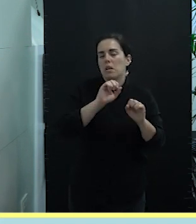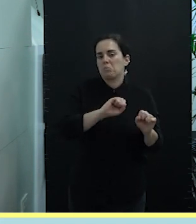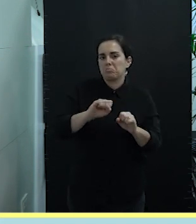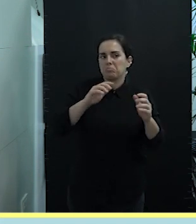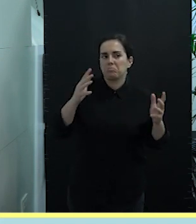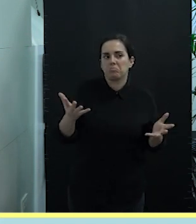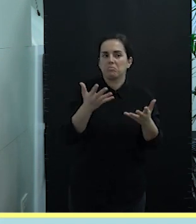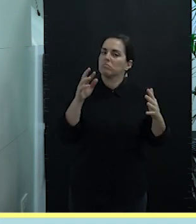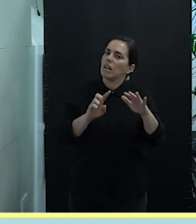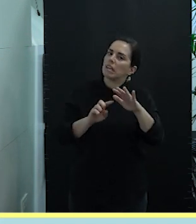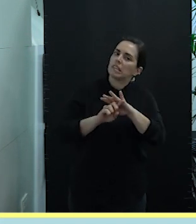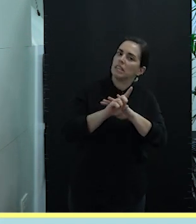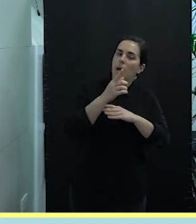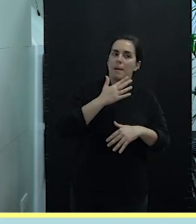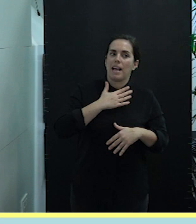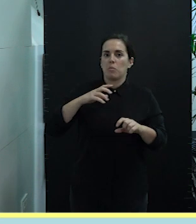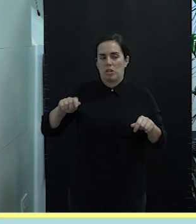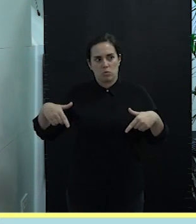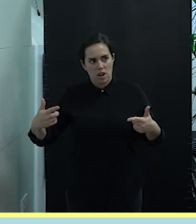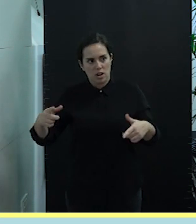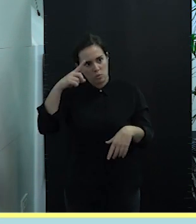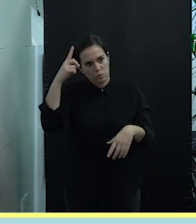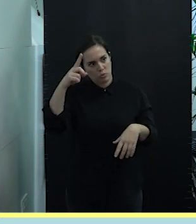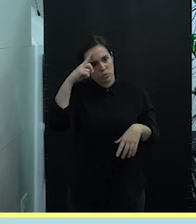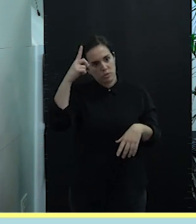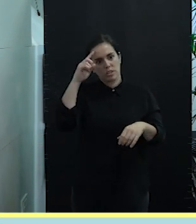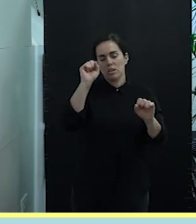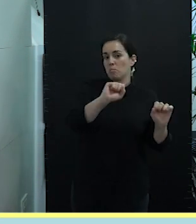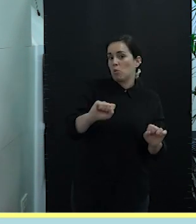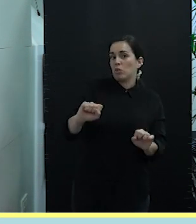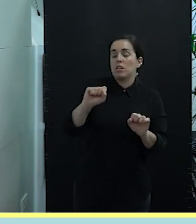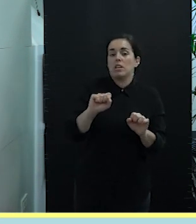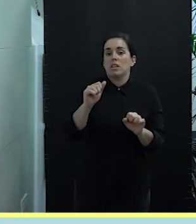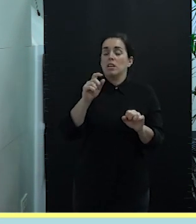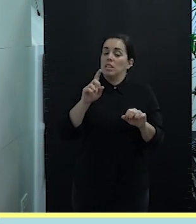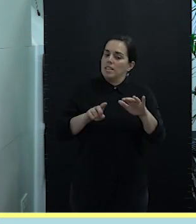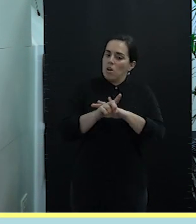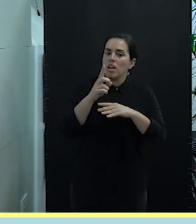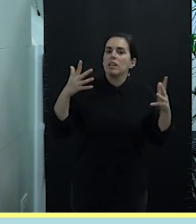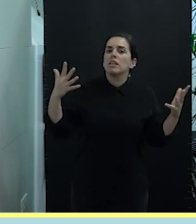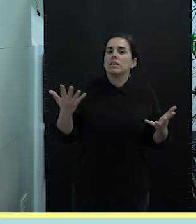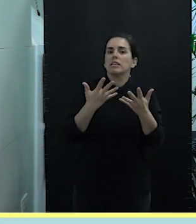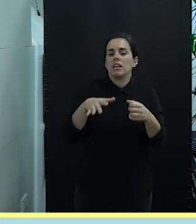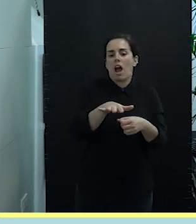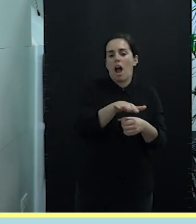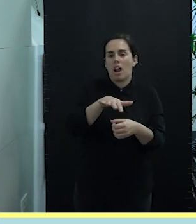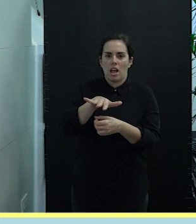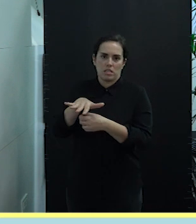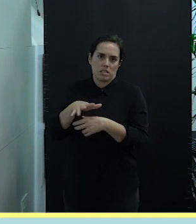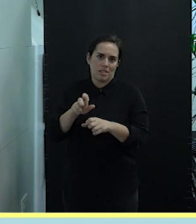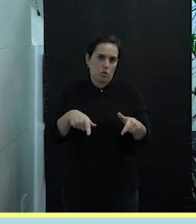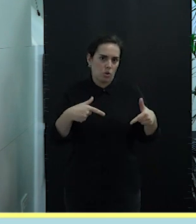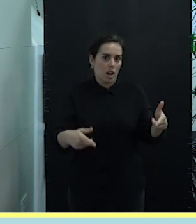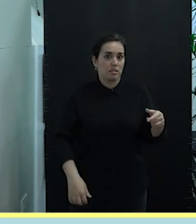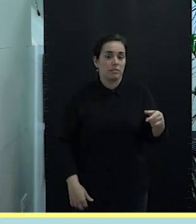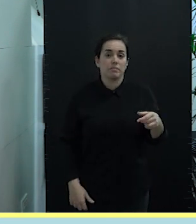y desarrollar el patrimonio natural y cultural, y proteger y desarrollar y promocionar las áreas naturales, en particular